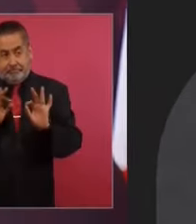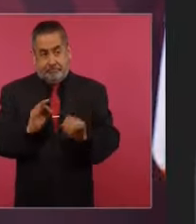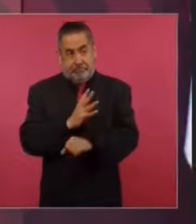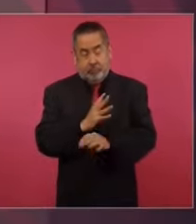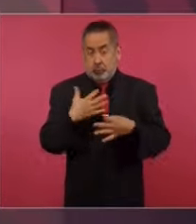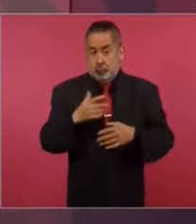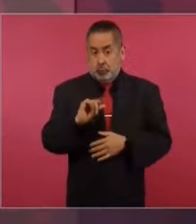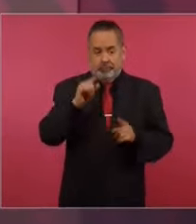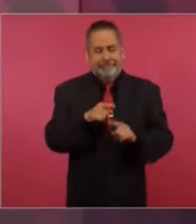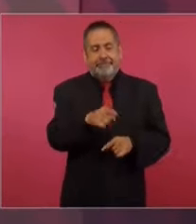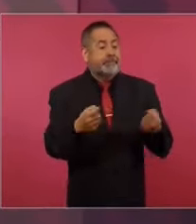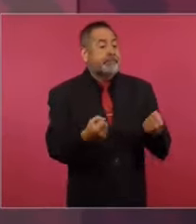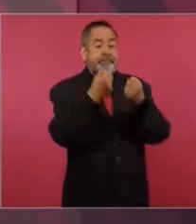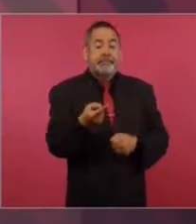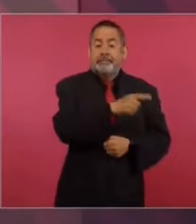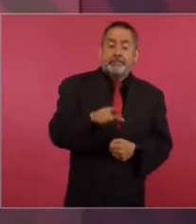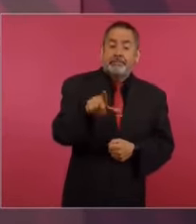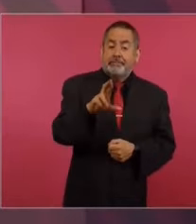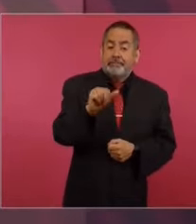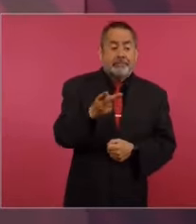finísima persona. Se pelea con Lore.